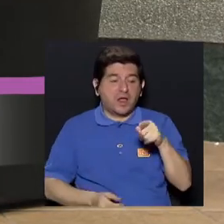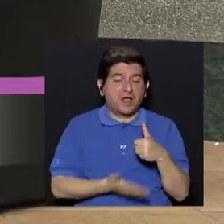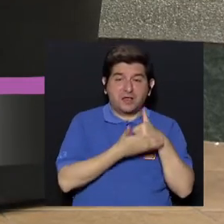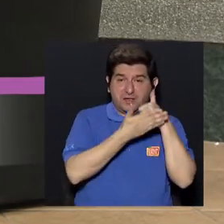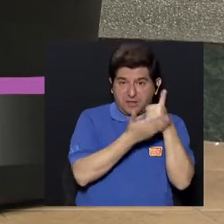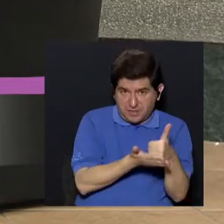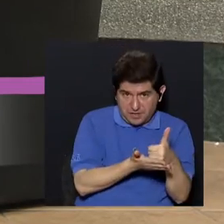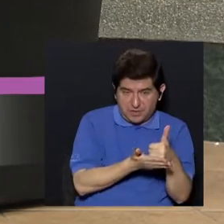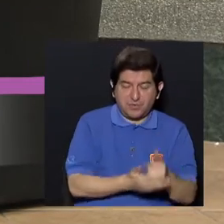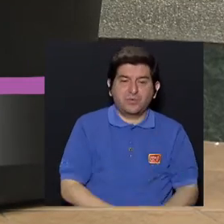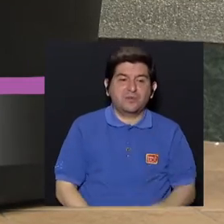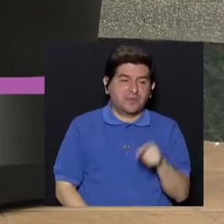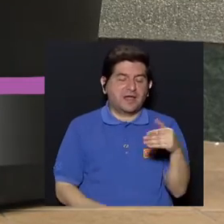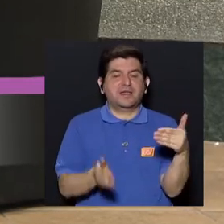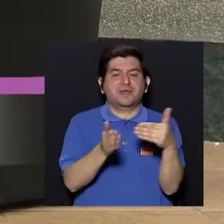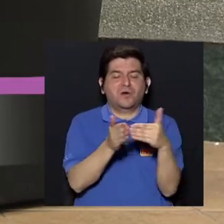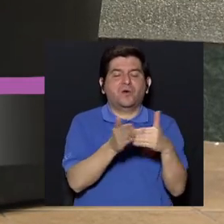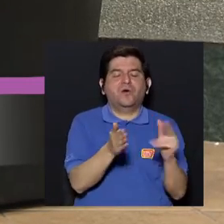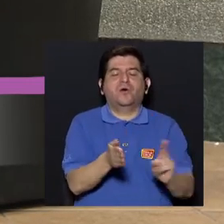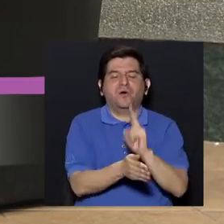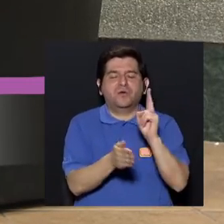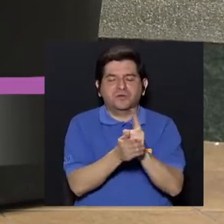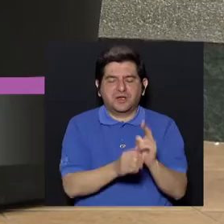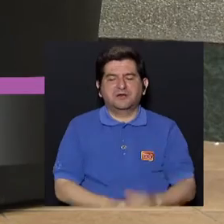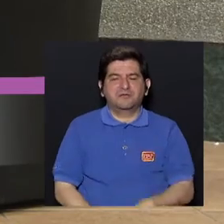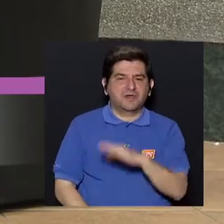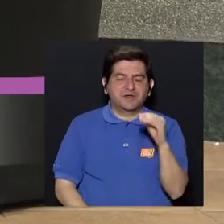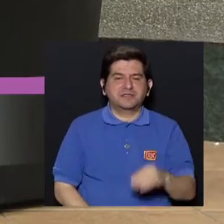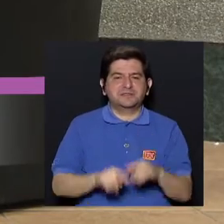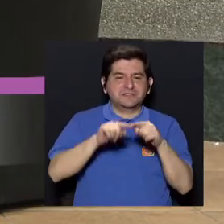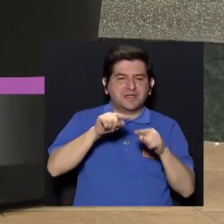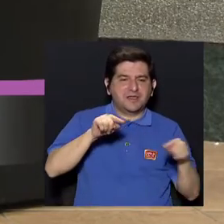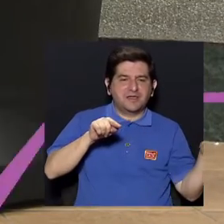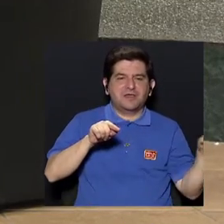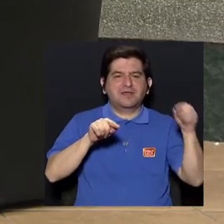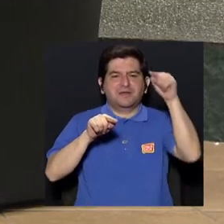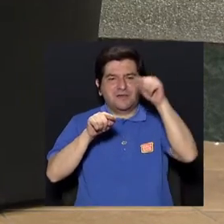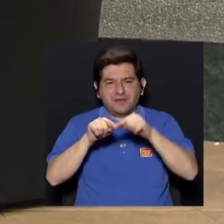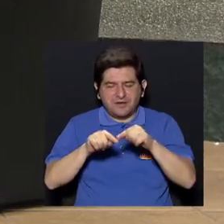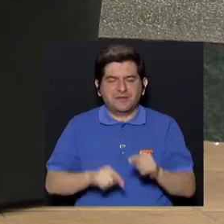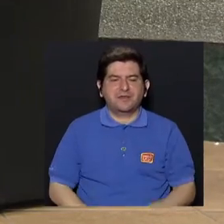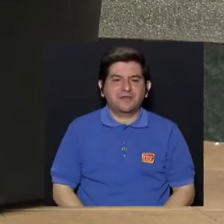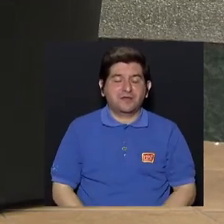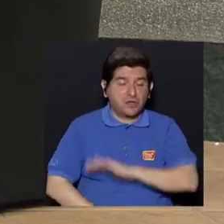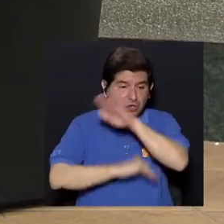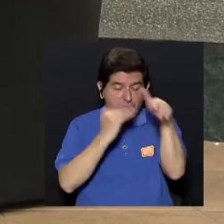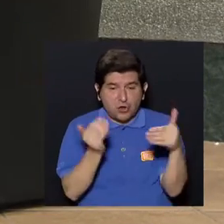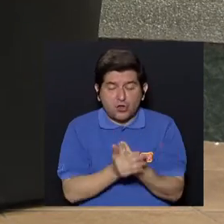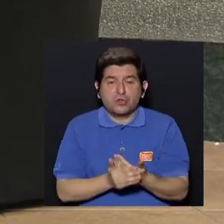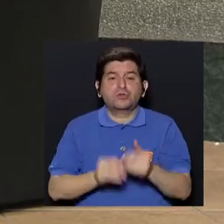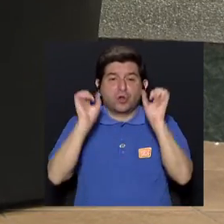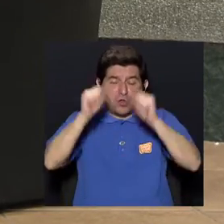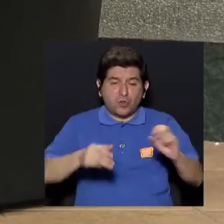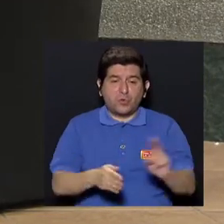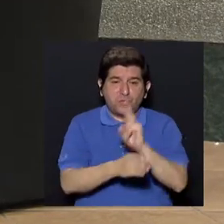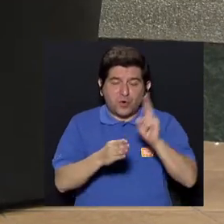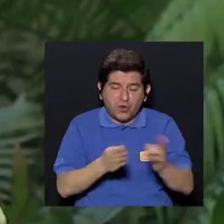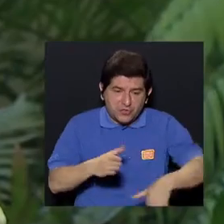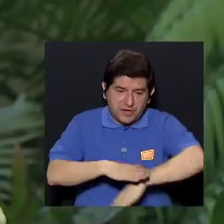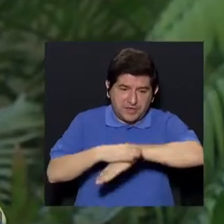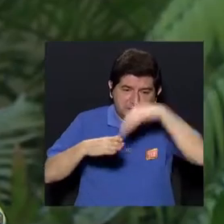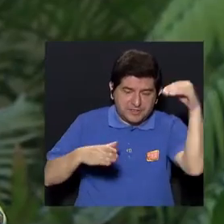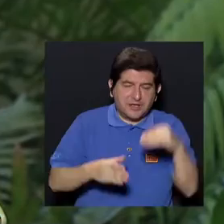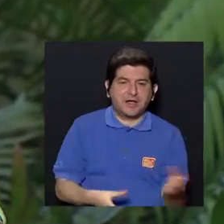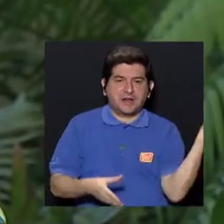servir y es ahí donde viene un reciclaje, ¿verdad? Posterior a, bueno, lo reciclan, es decir, extraen todo lo que todavía se puede utilizar